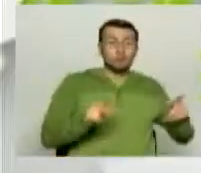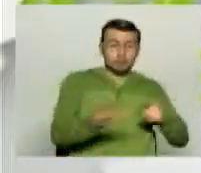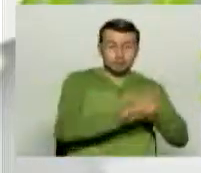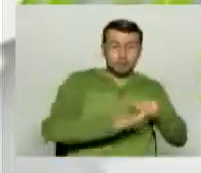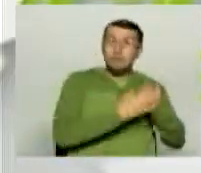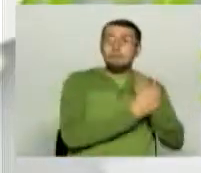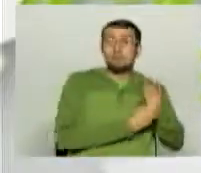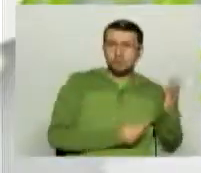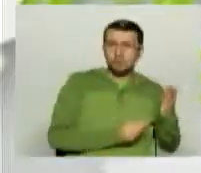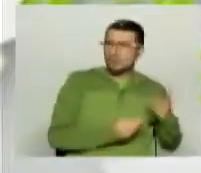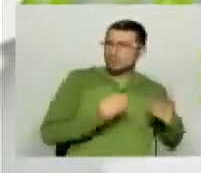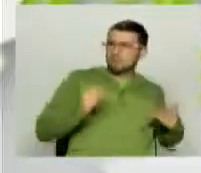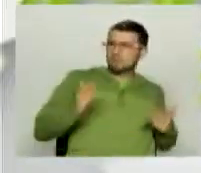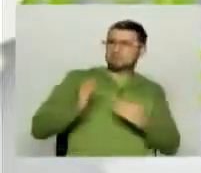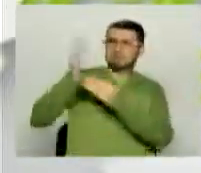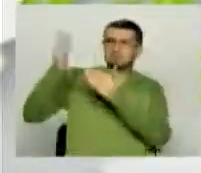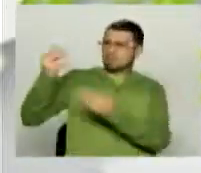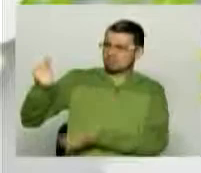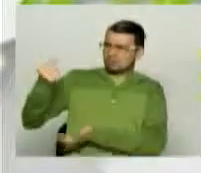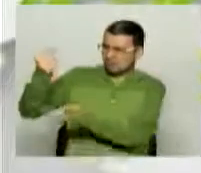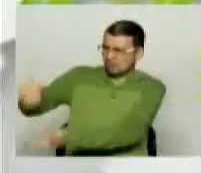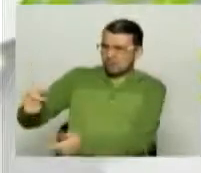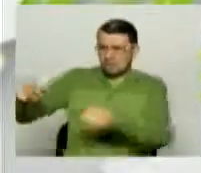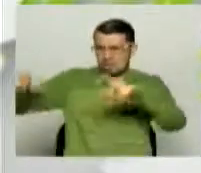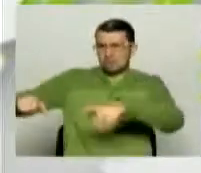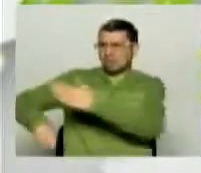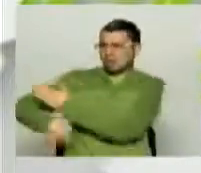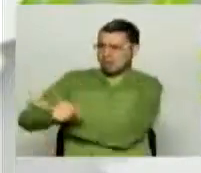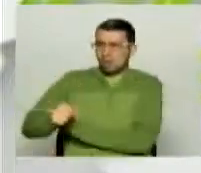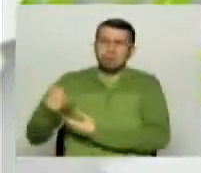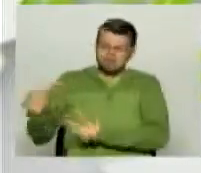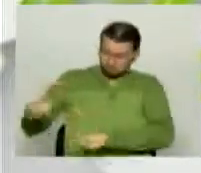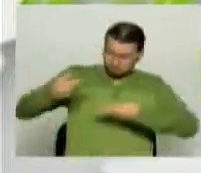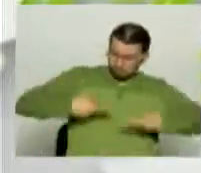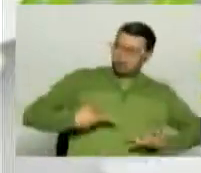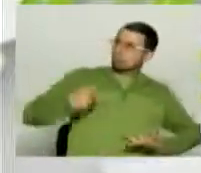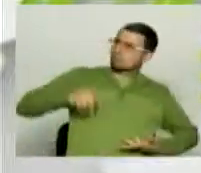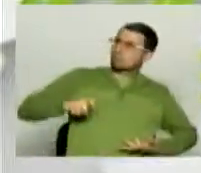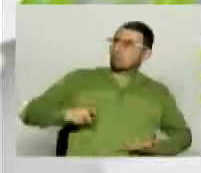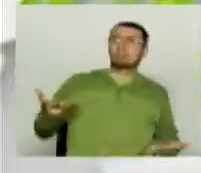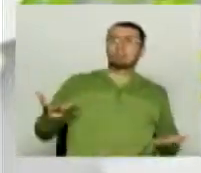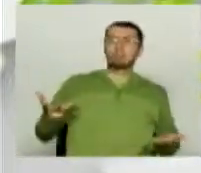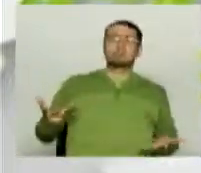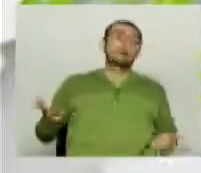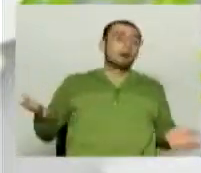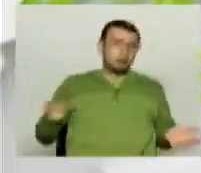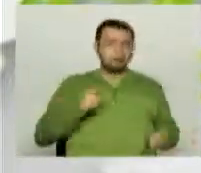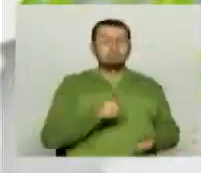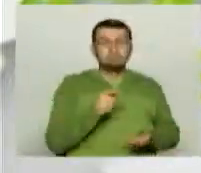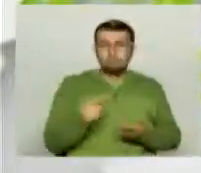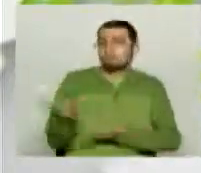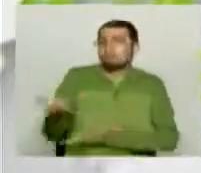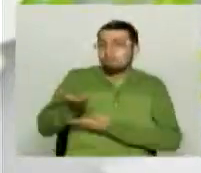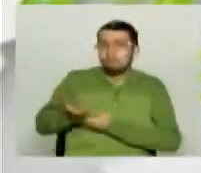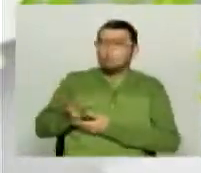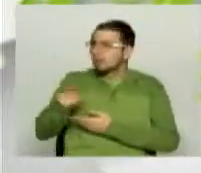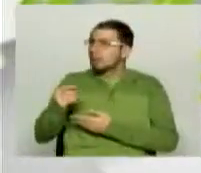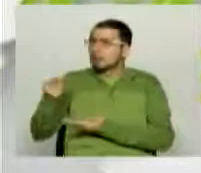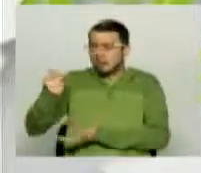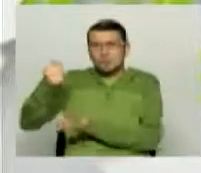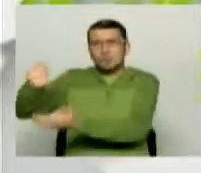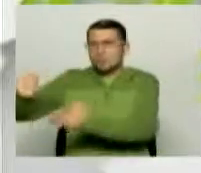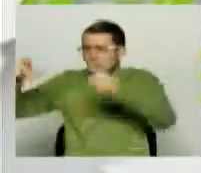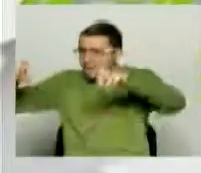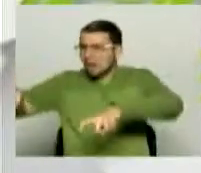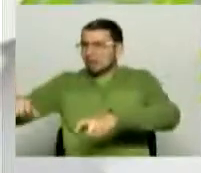infraestructura, con comunicaciones y resulta que la gente dice, hombre, con todo lo que se invirtió a los estadios y al mundial como